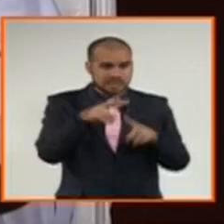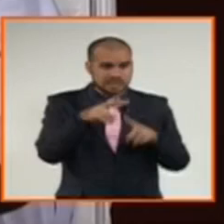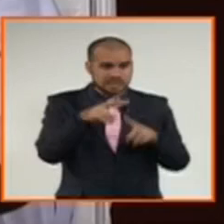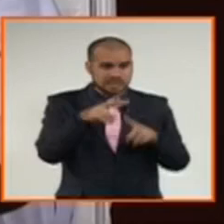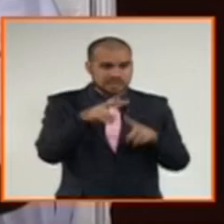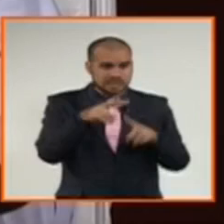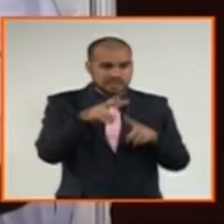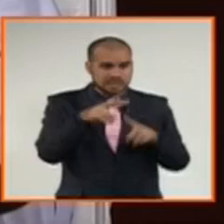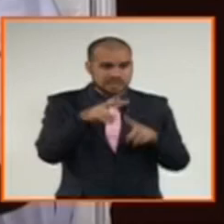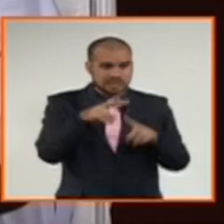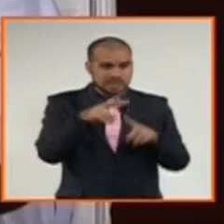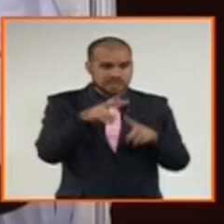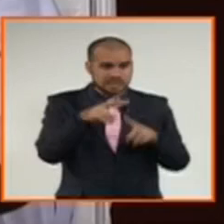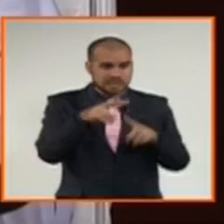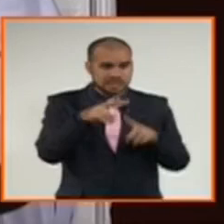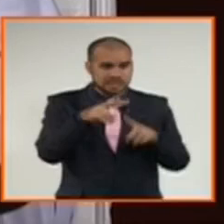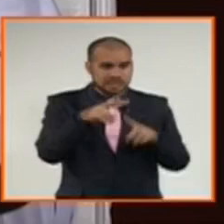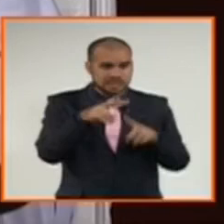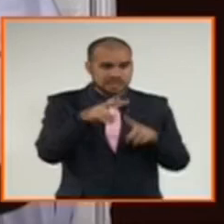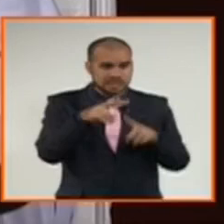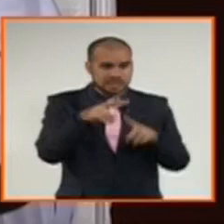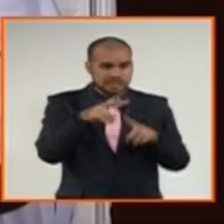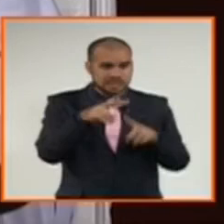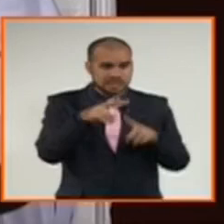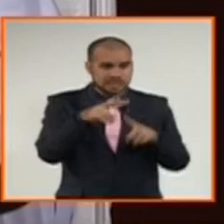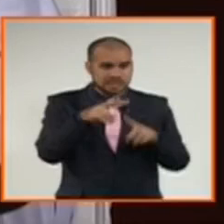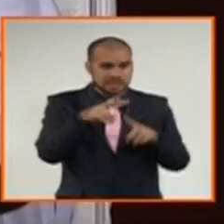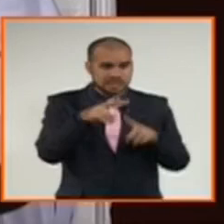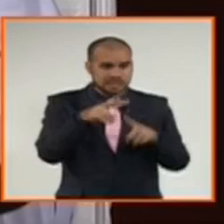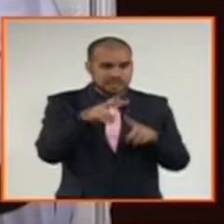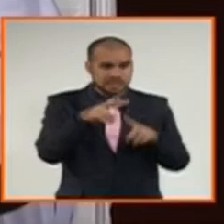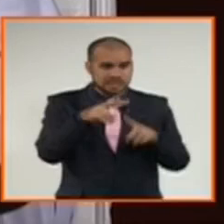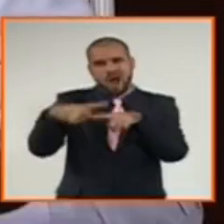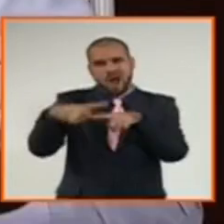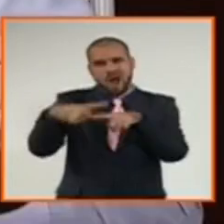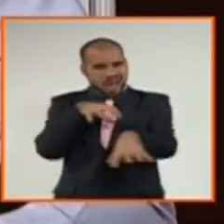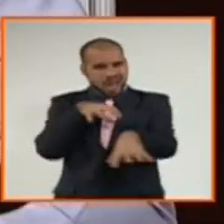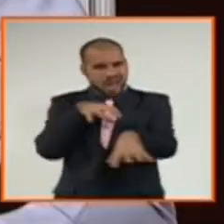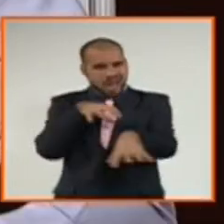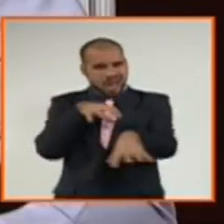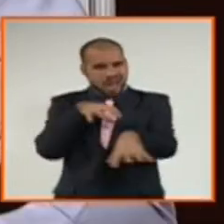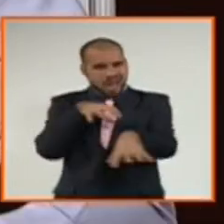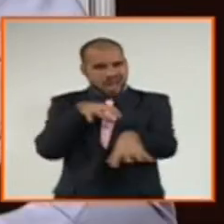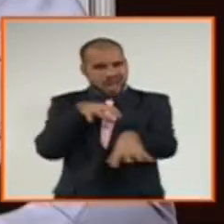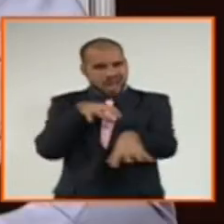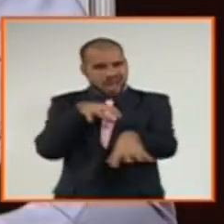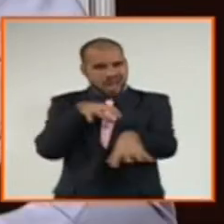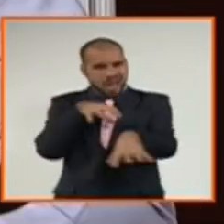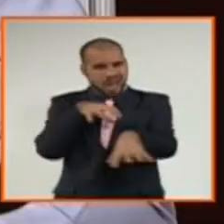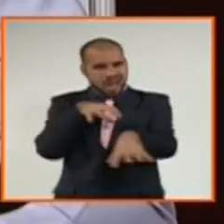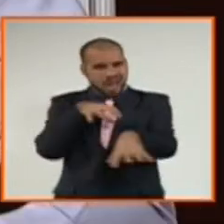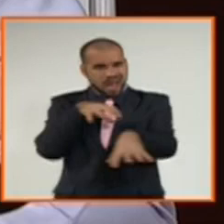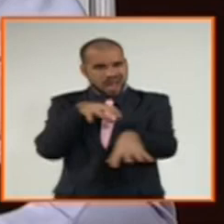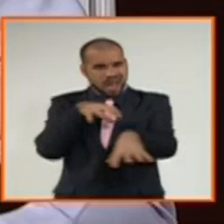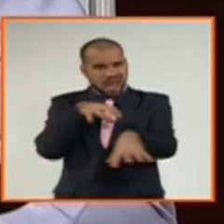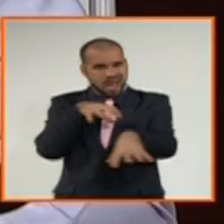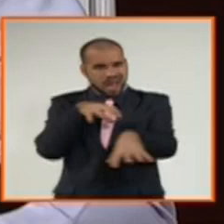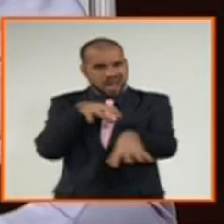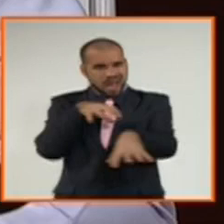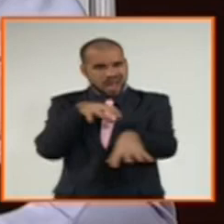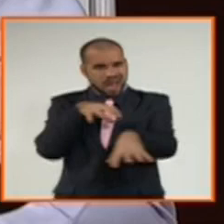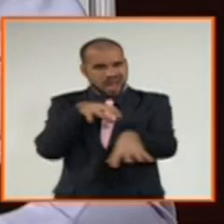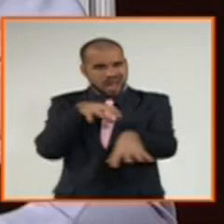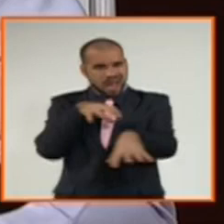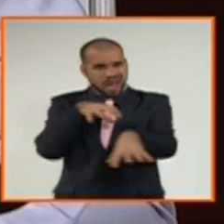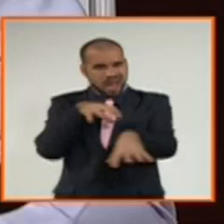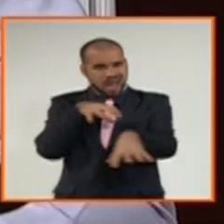digamos, de los biofertilizantes, como se acaba de mostrar en material. Pero también son fuentes, digamos, para la producción de medicamentos y para otras